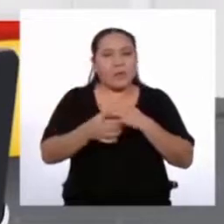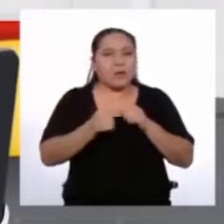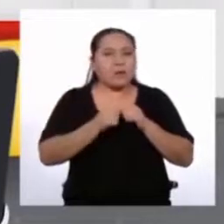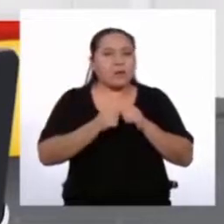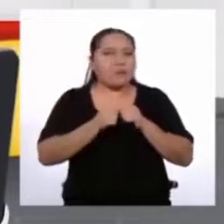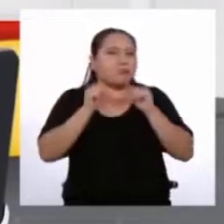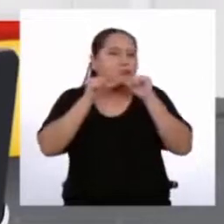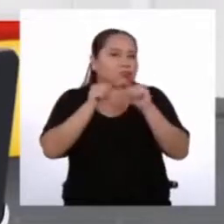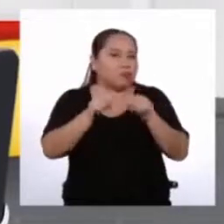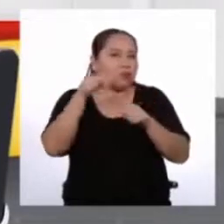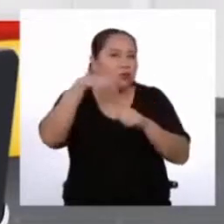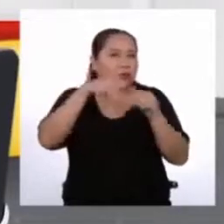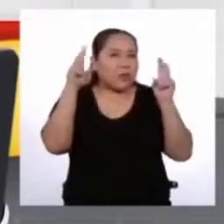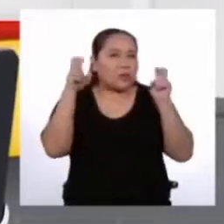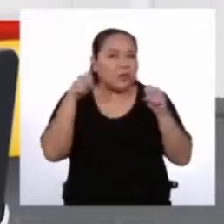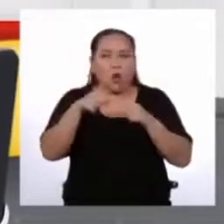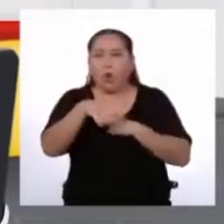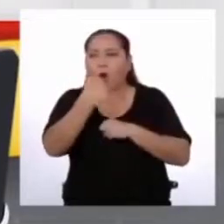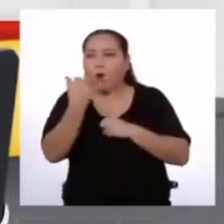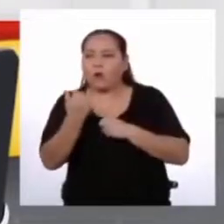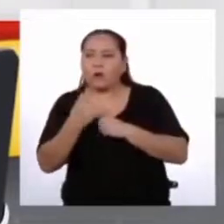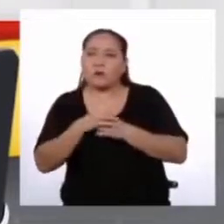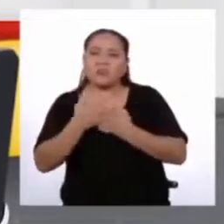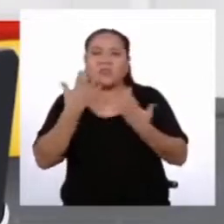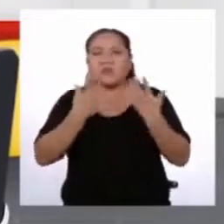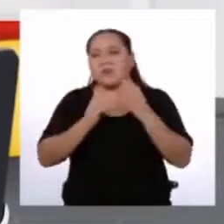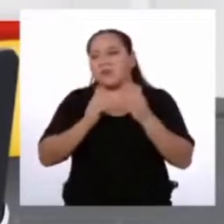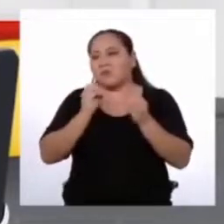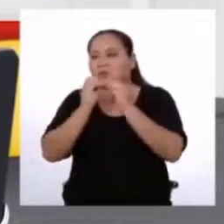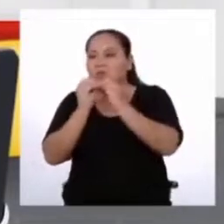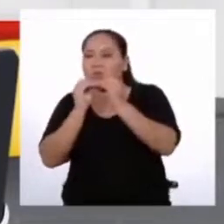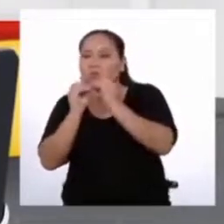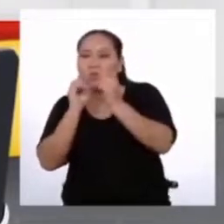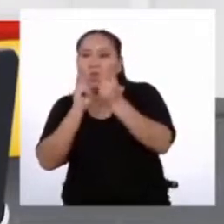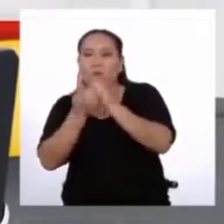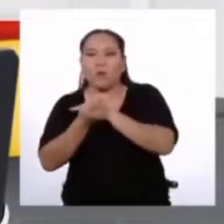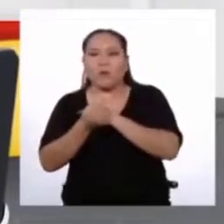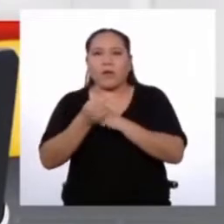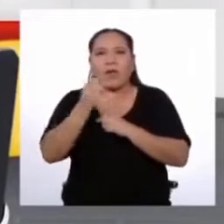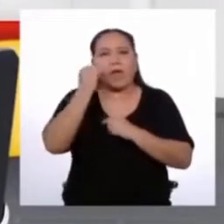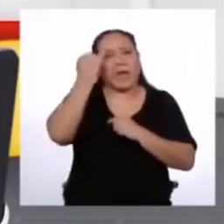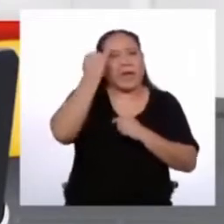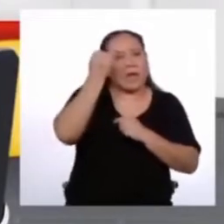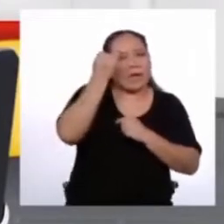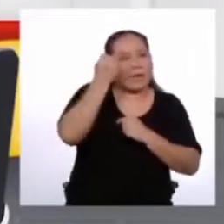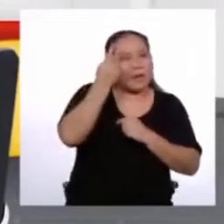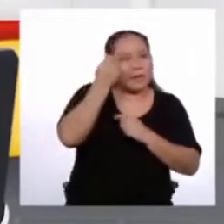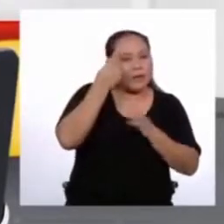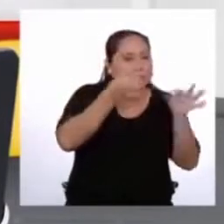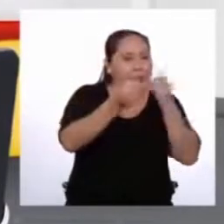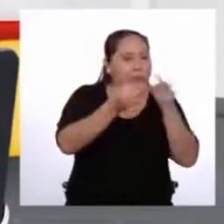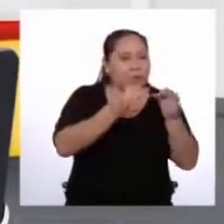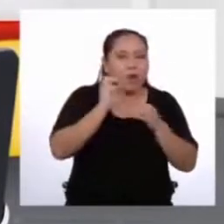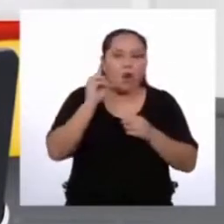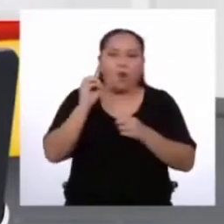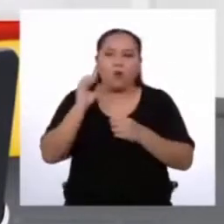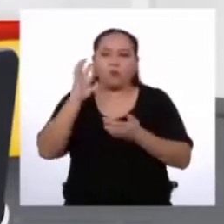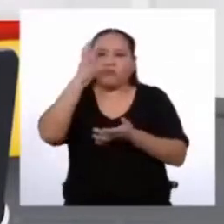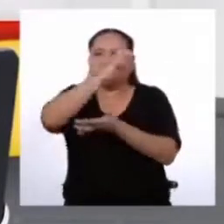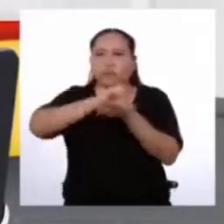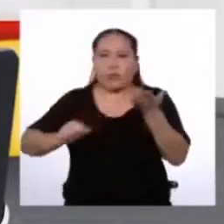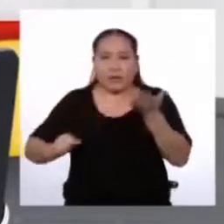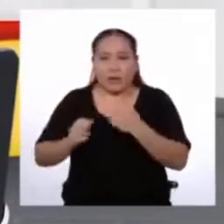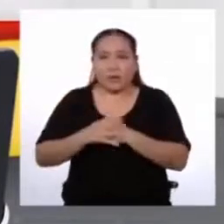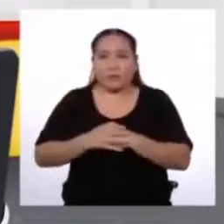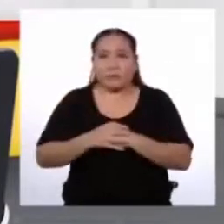otras opciones Dependiendo de si busco modificar, interpretar o derogar Pero por el momento